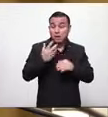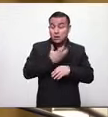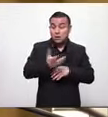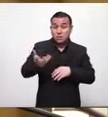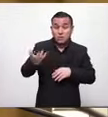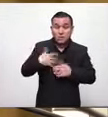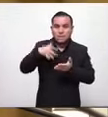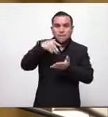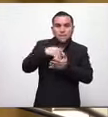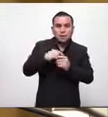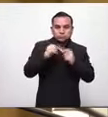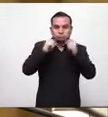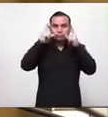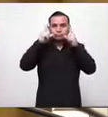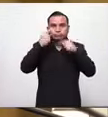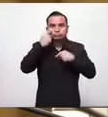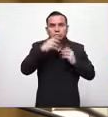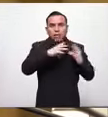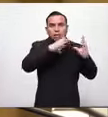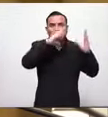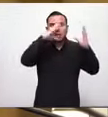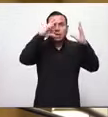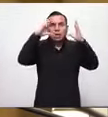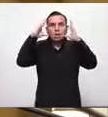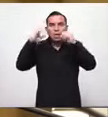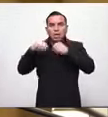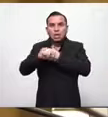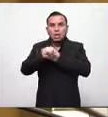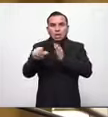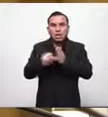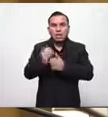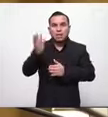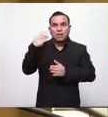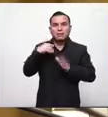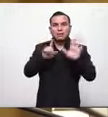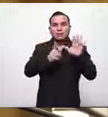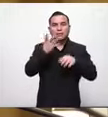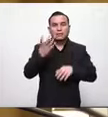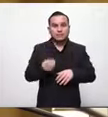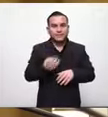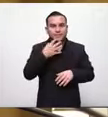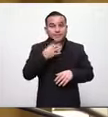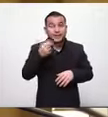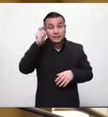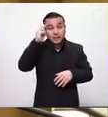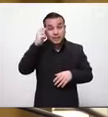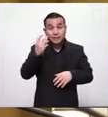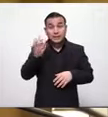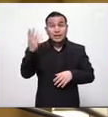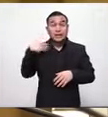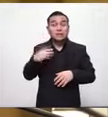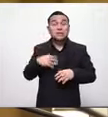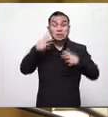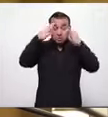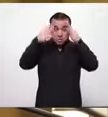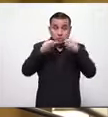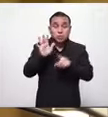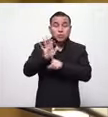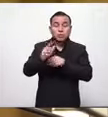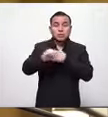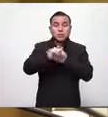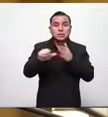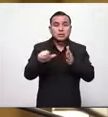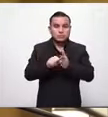del gobierno sino que toda la población estaba pendiente y que al final ellos aprobaron lo que ellos quisieron así que les